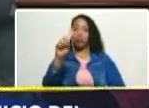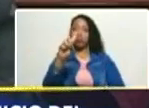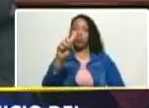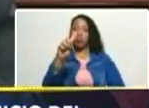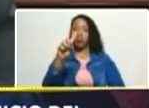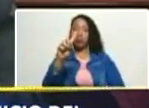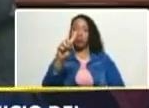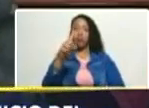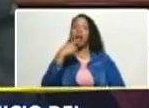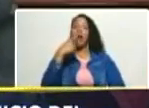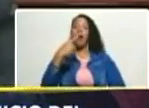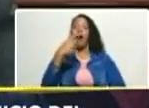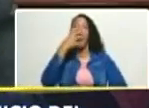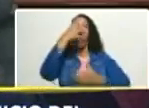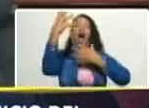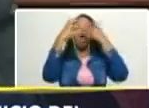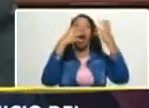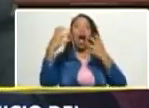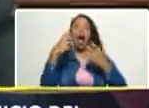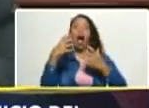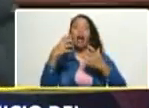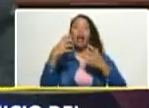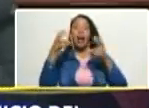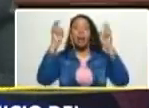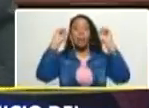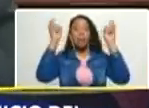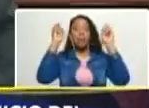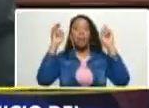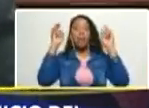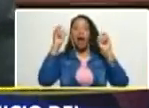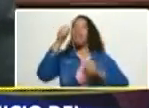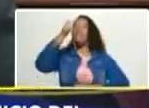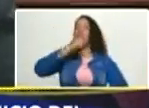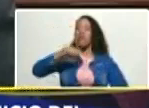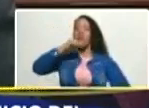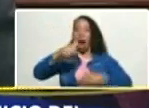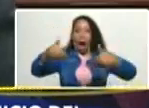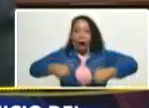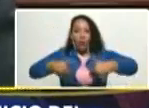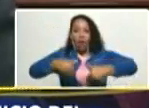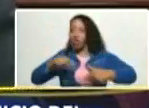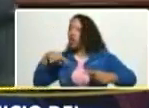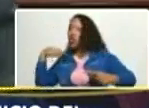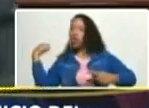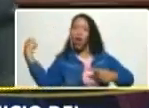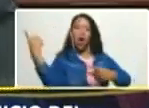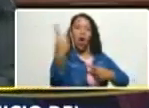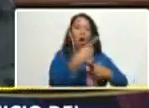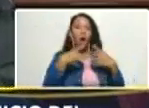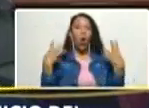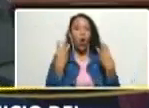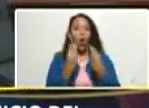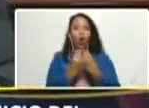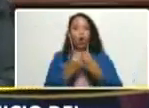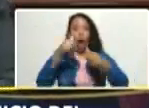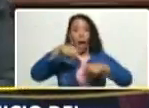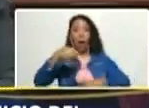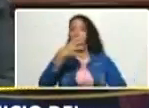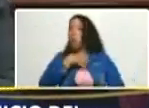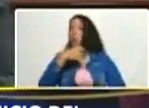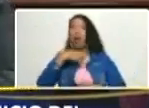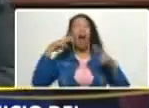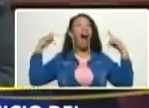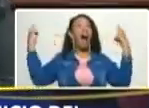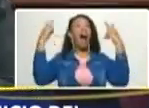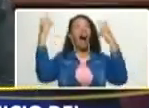cantemos cantos de resistencia y de esfuerzo colectivo pero aquí no se puede cantar victoria